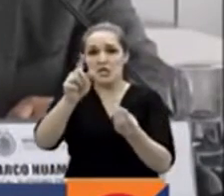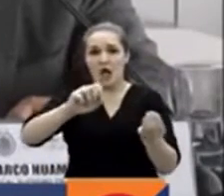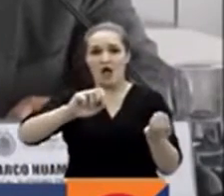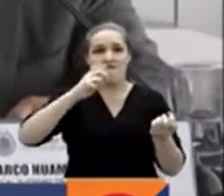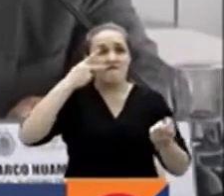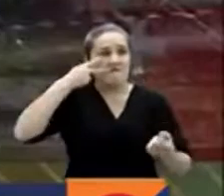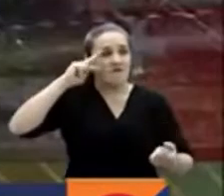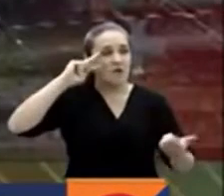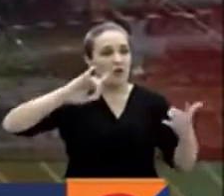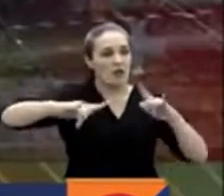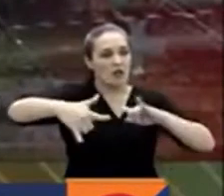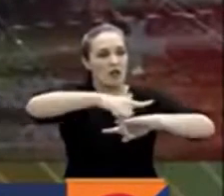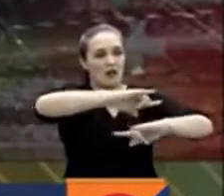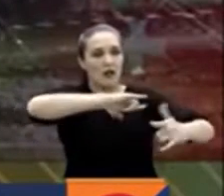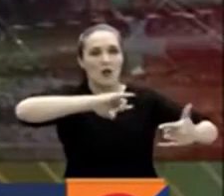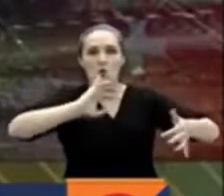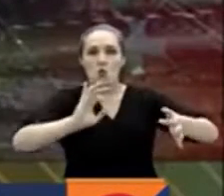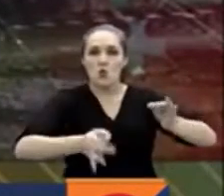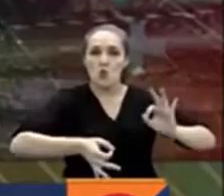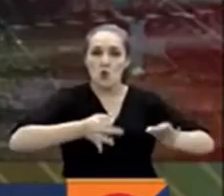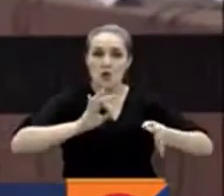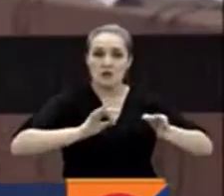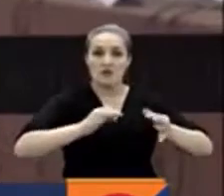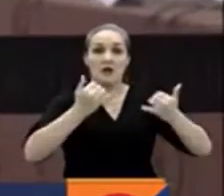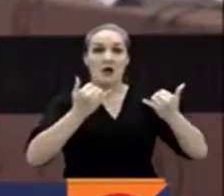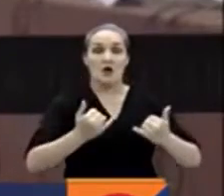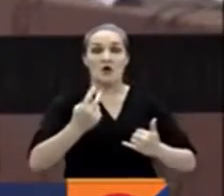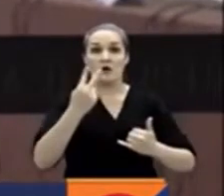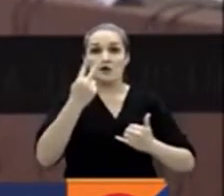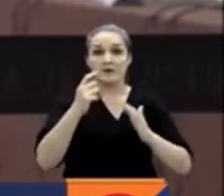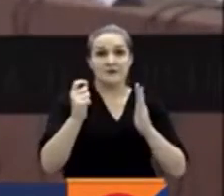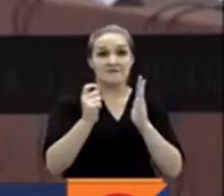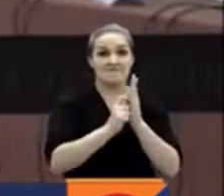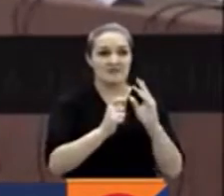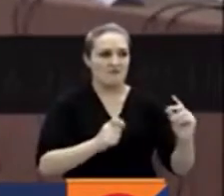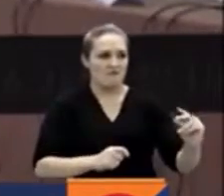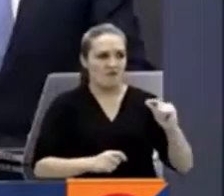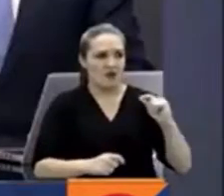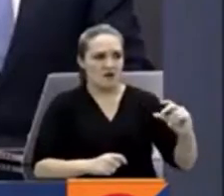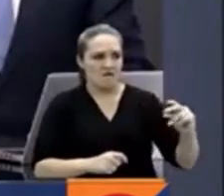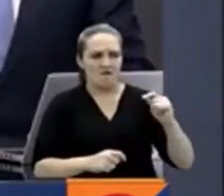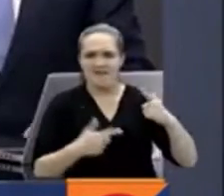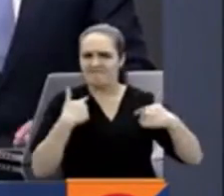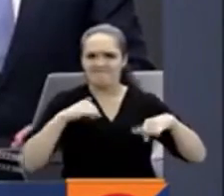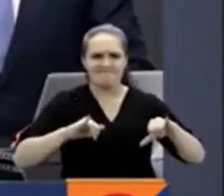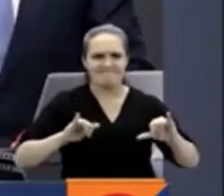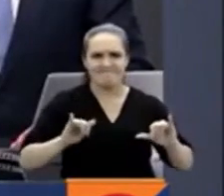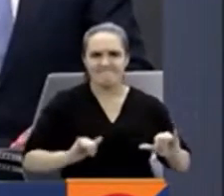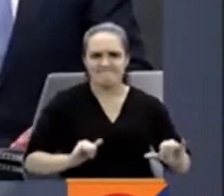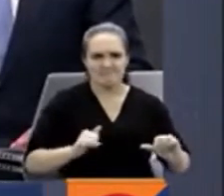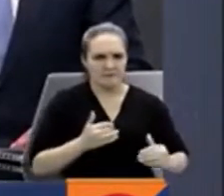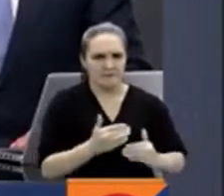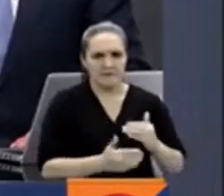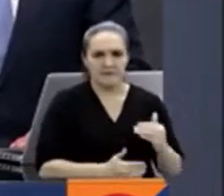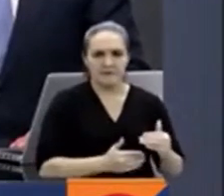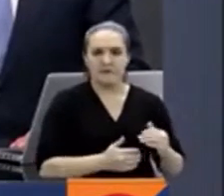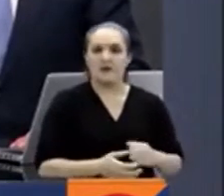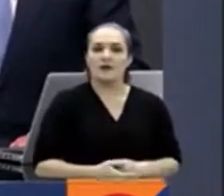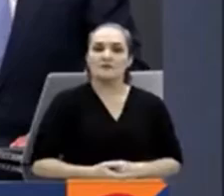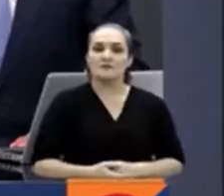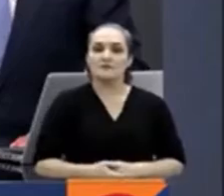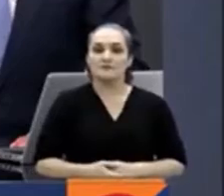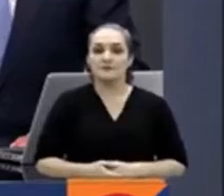conseguido resistir dos intentos para removerlo del cargo apalancados desde el Congreso. Italia ya tiene nueva primera